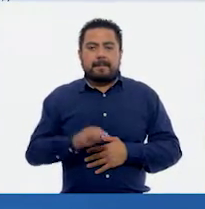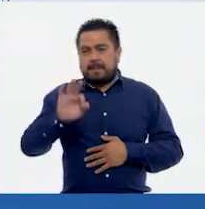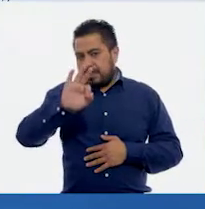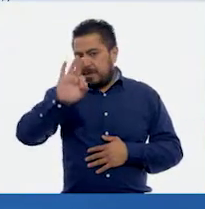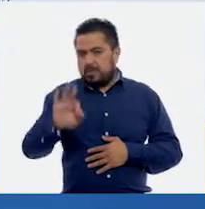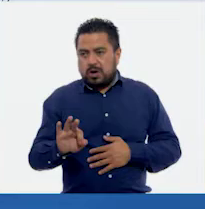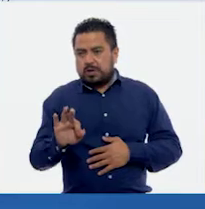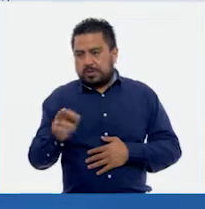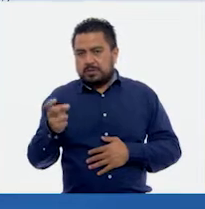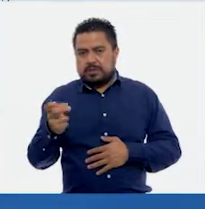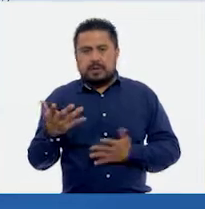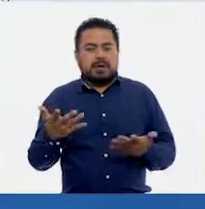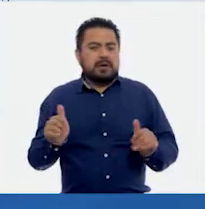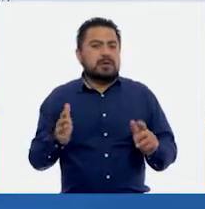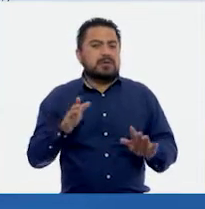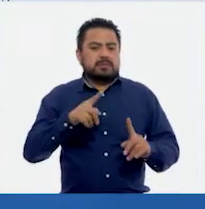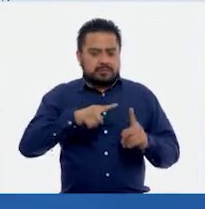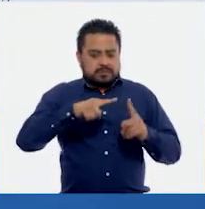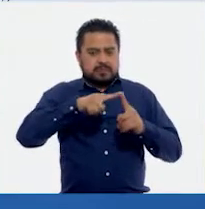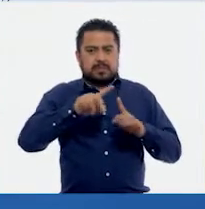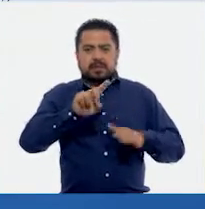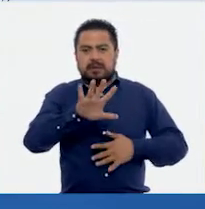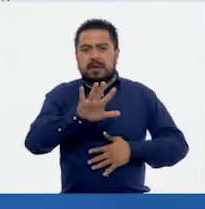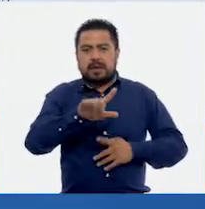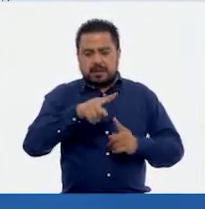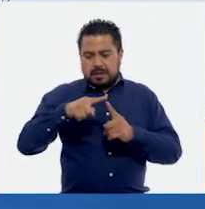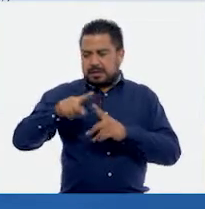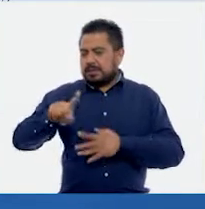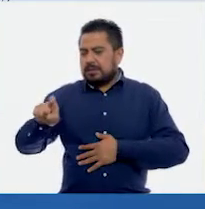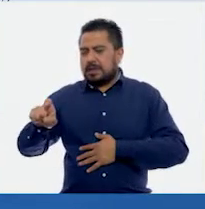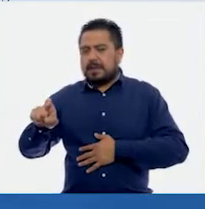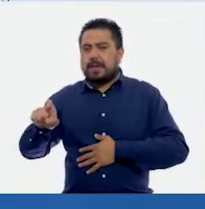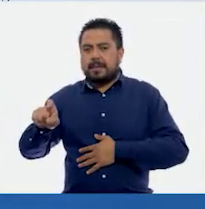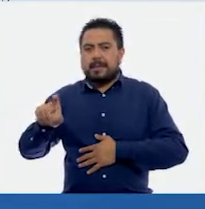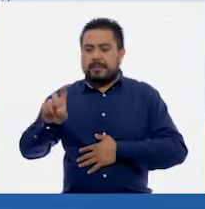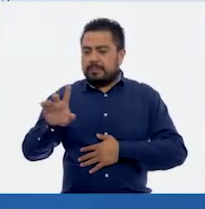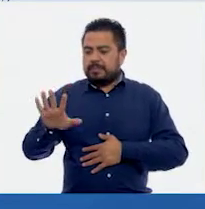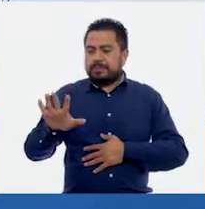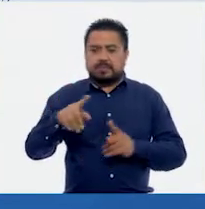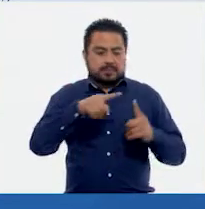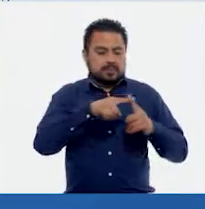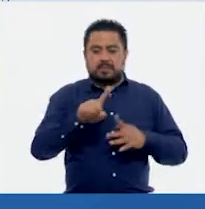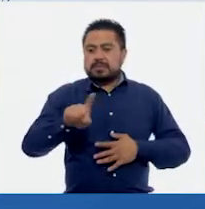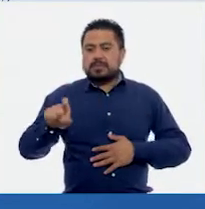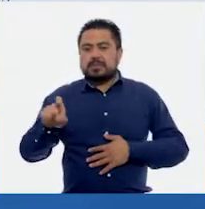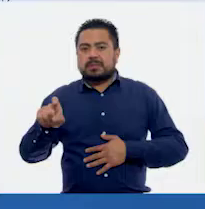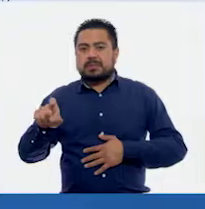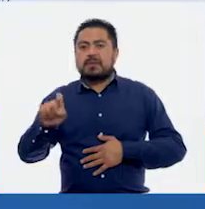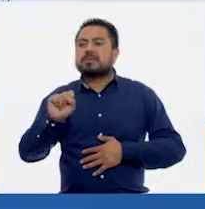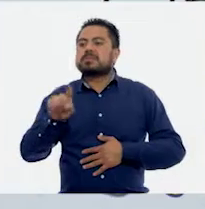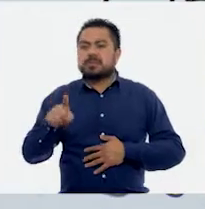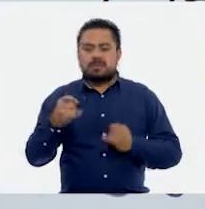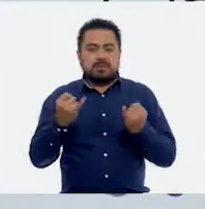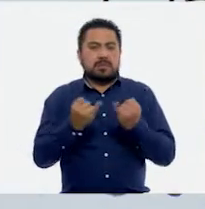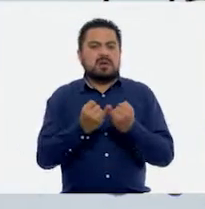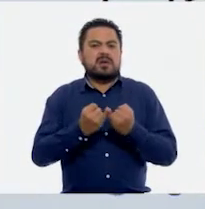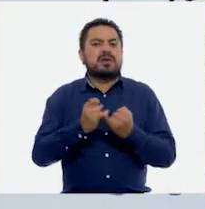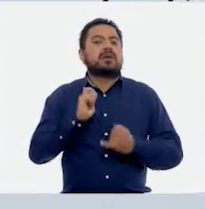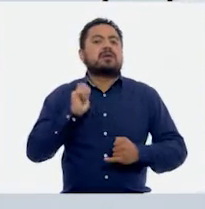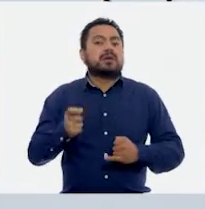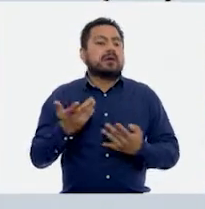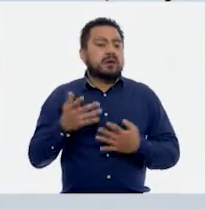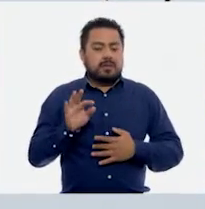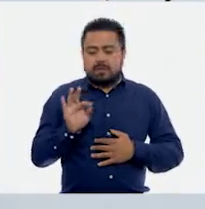Entonces, vamos a dividir 35 entre 100. Ajá. 35 entre 100 es lo mismo que...